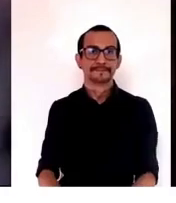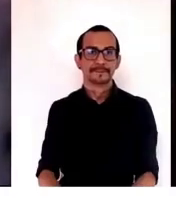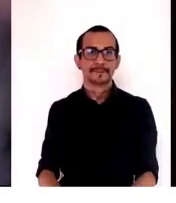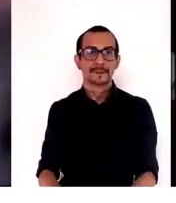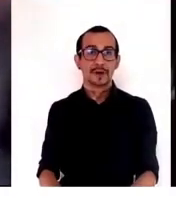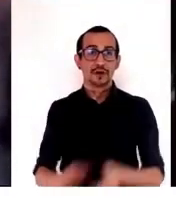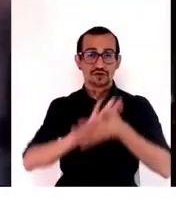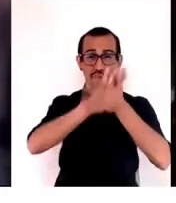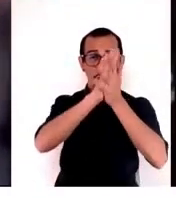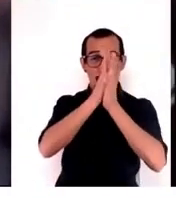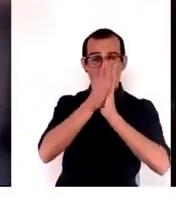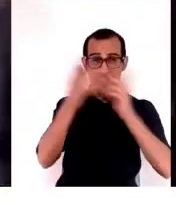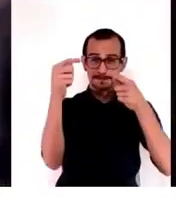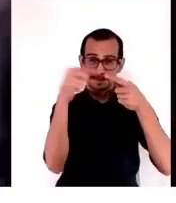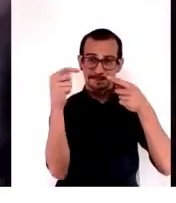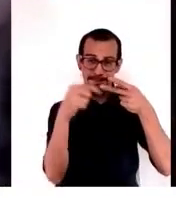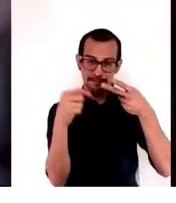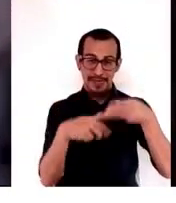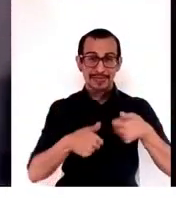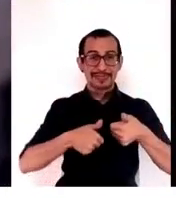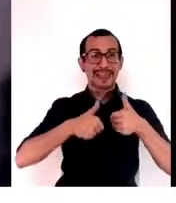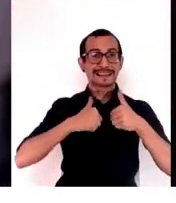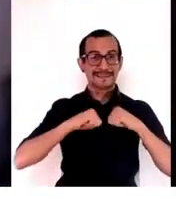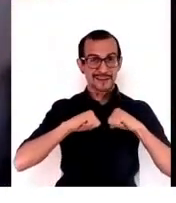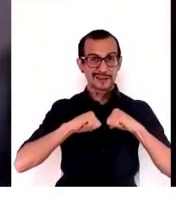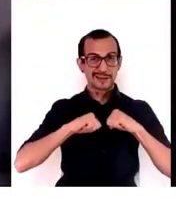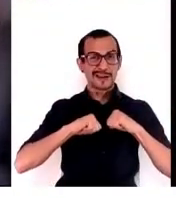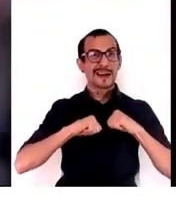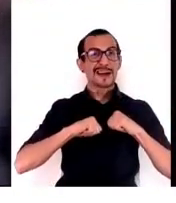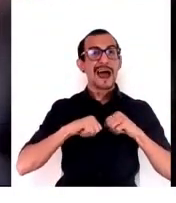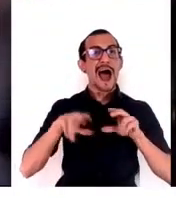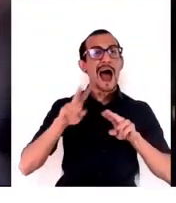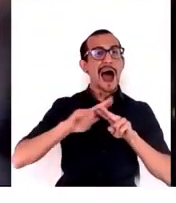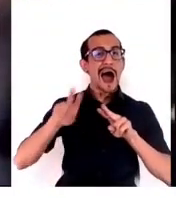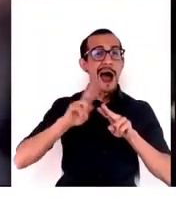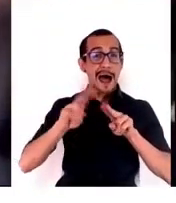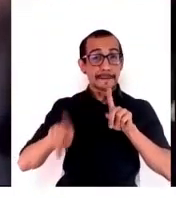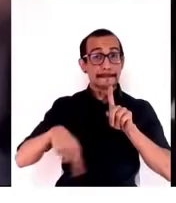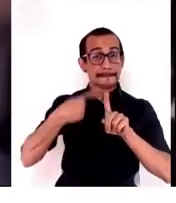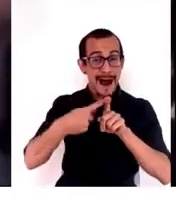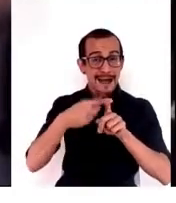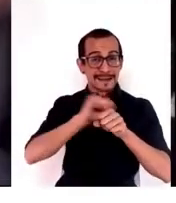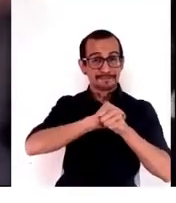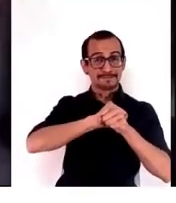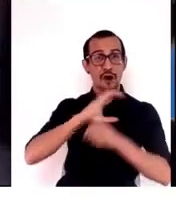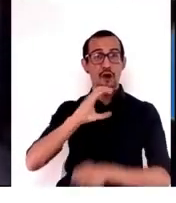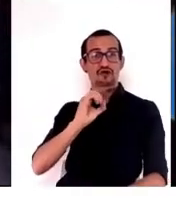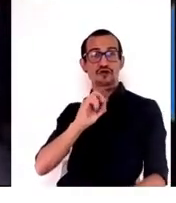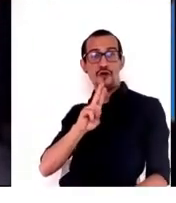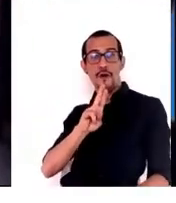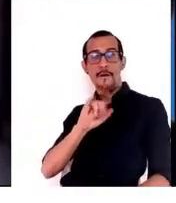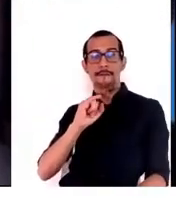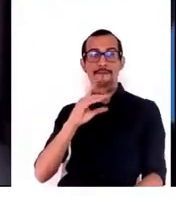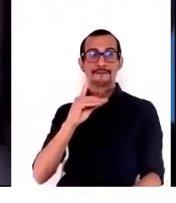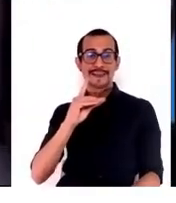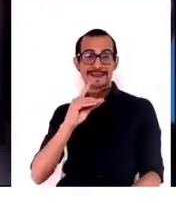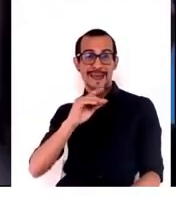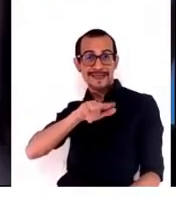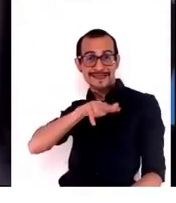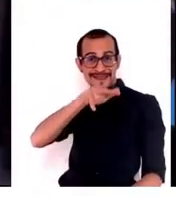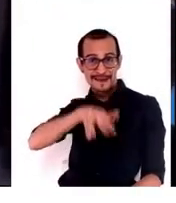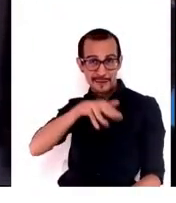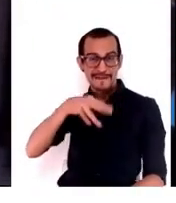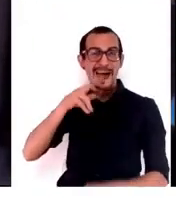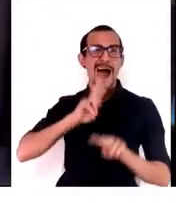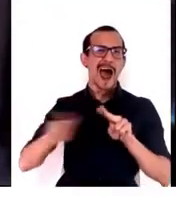desafíos, plus el desafío que tenemos ahora del COVID-19, hace que de verdad